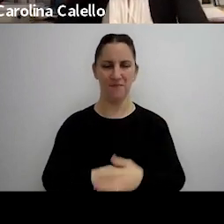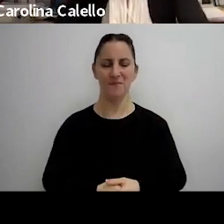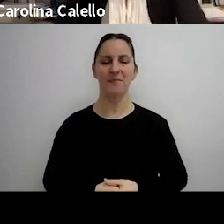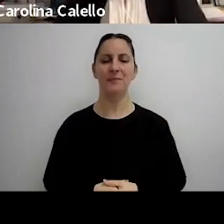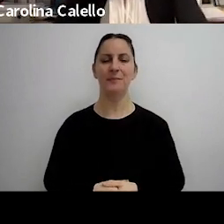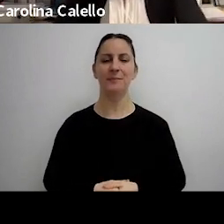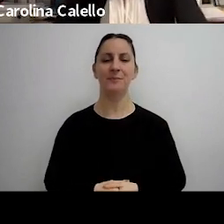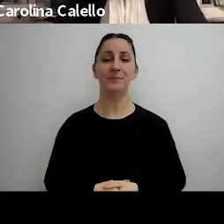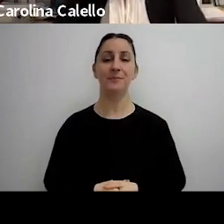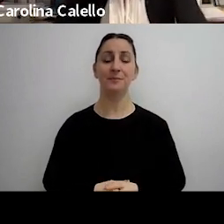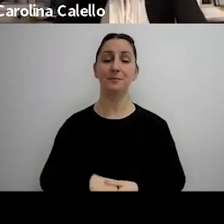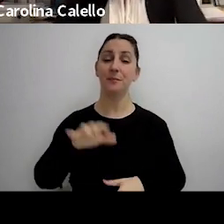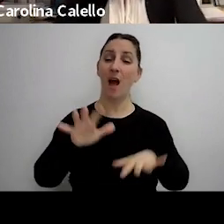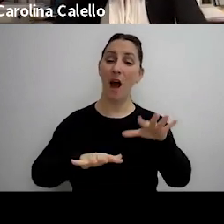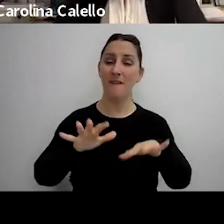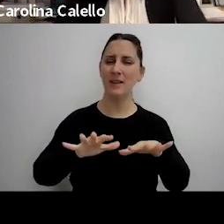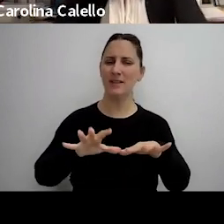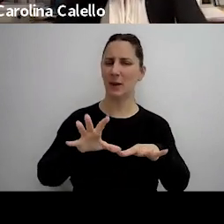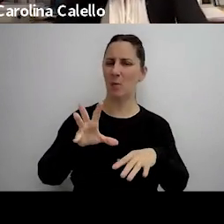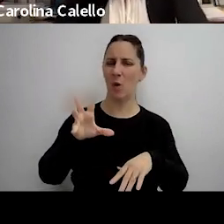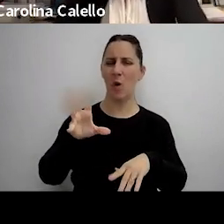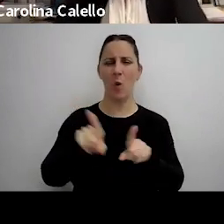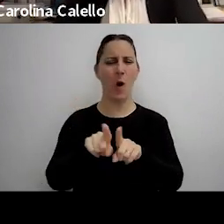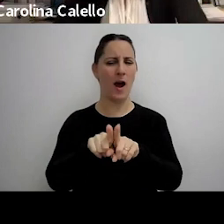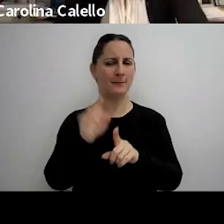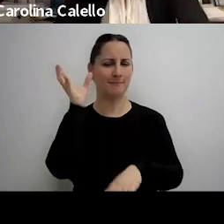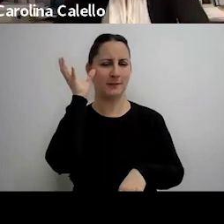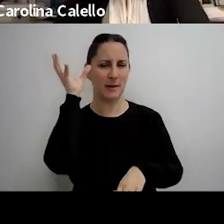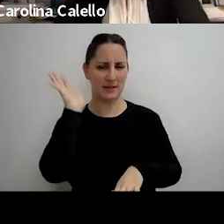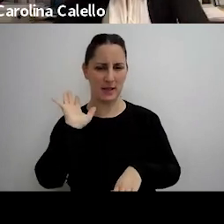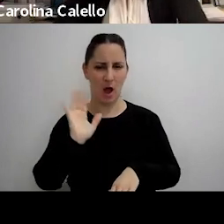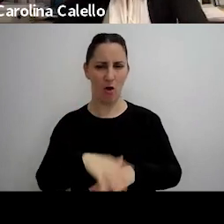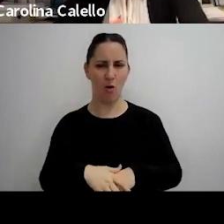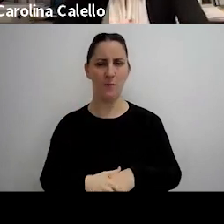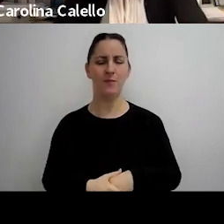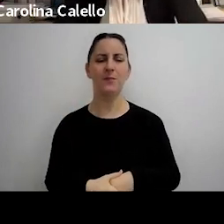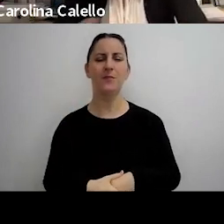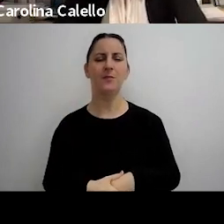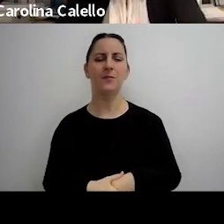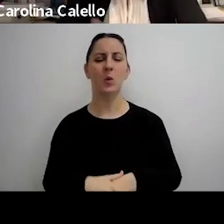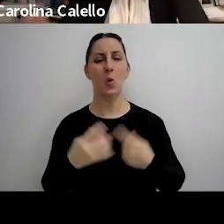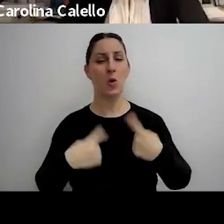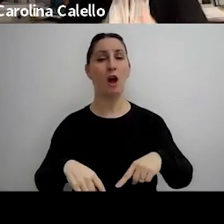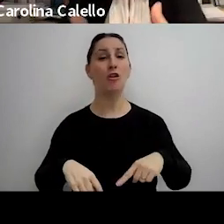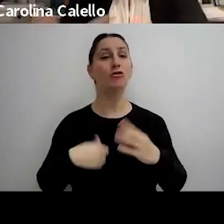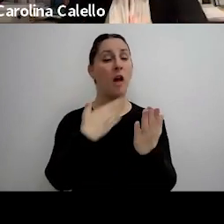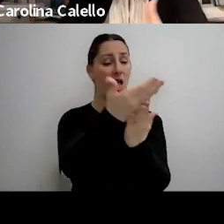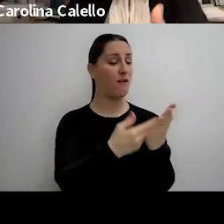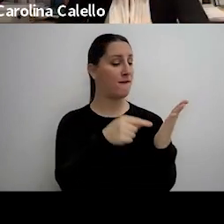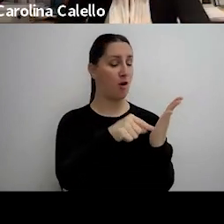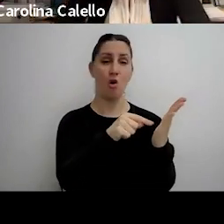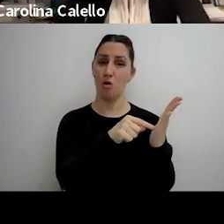algunas veces ya en exceso les diría porque una cosa es remitirse al informe y